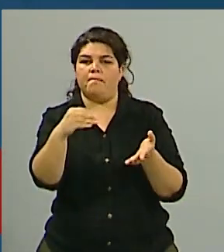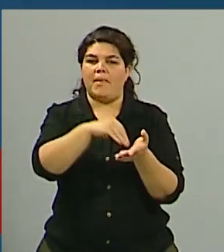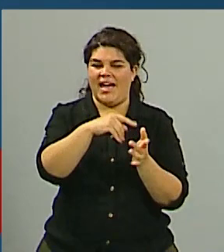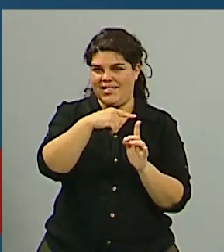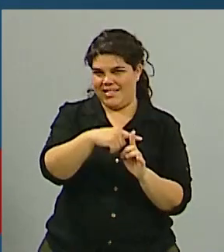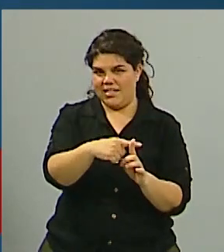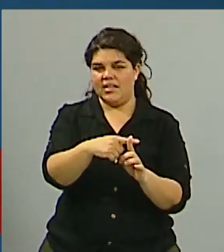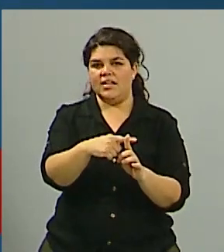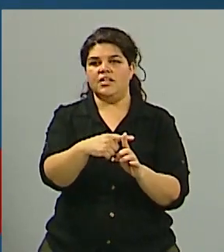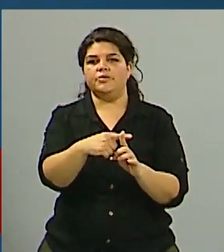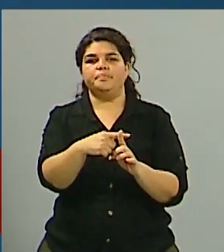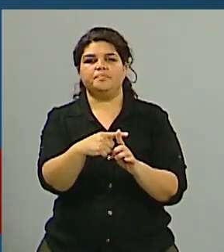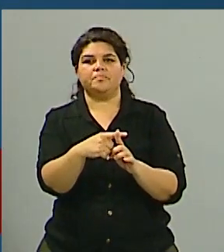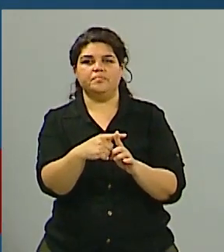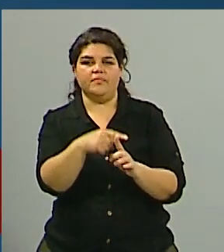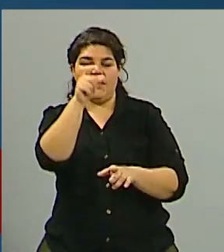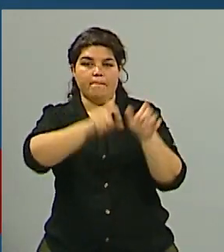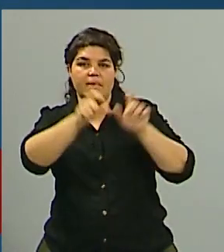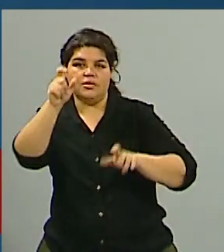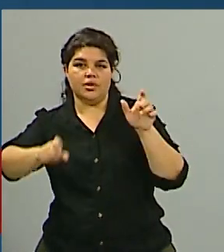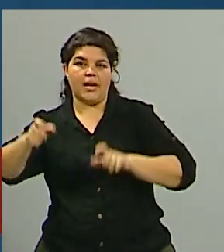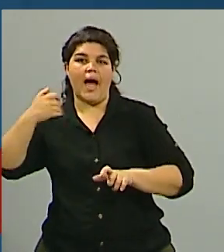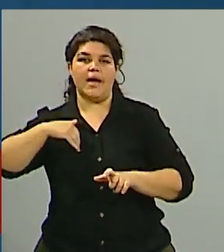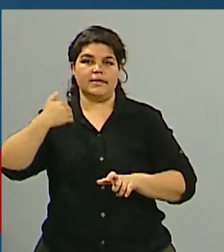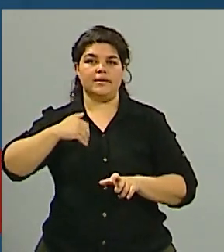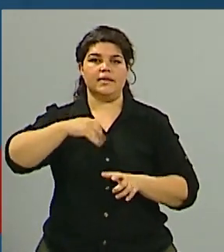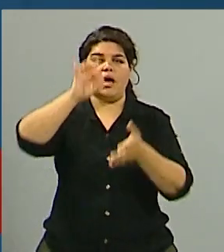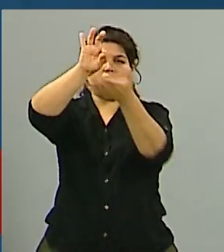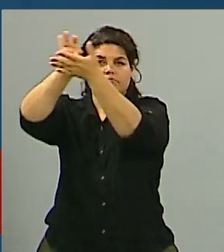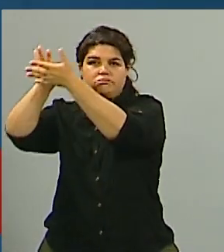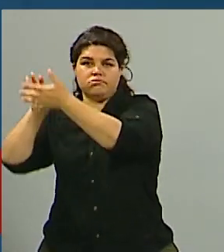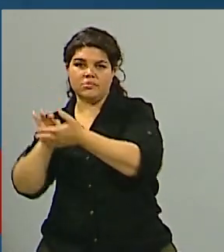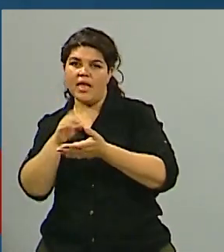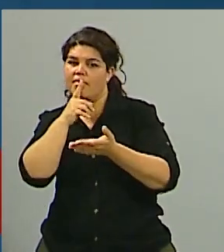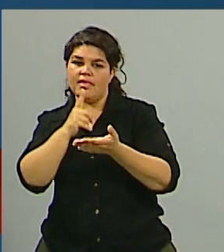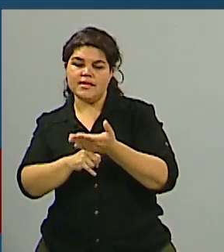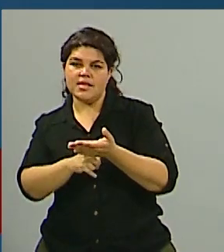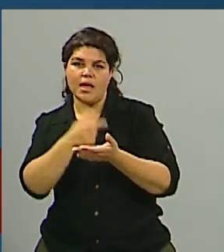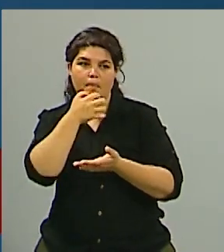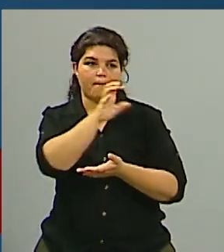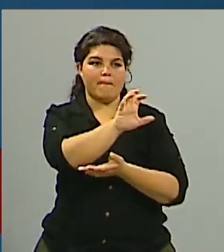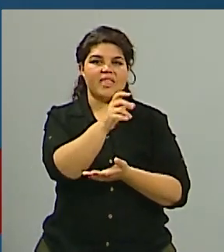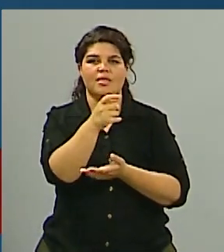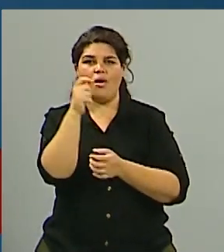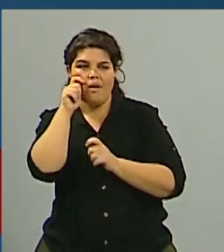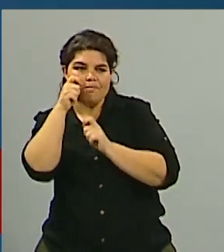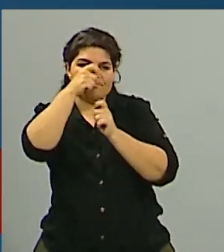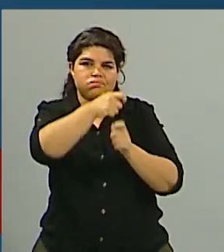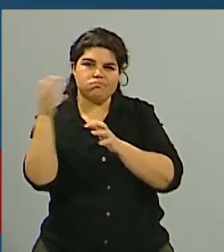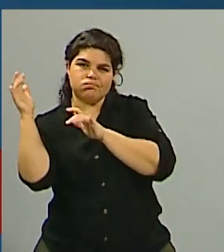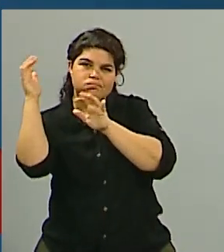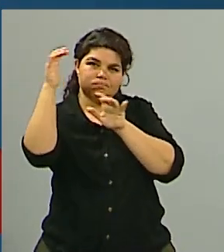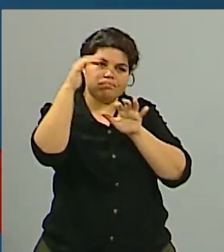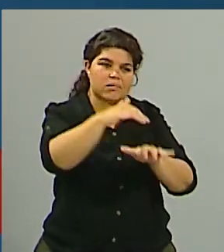cuatro días para los mismos argentinos de visitar distintas zonas turísticas es lo que logró una muy buena